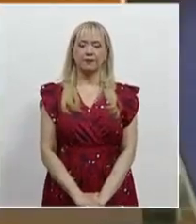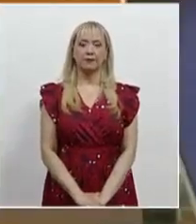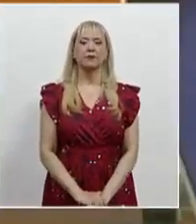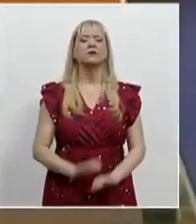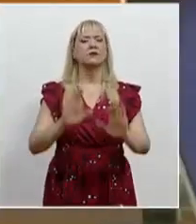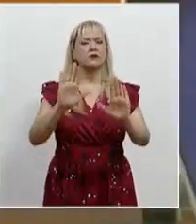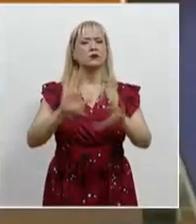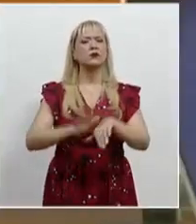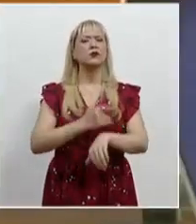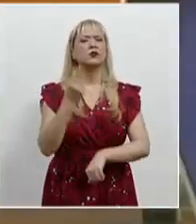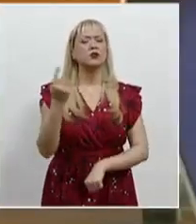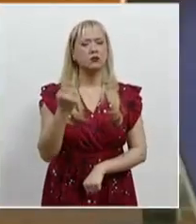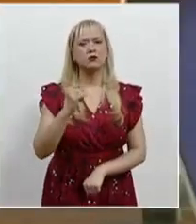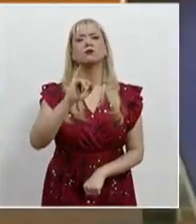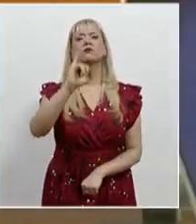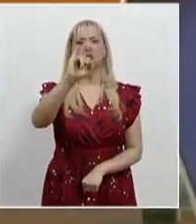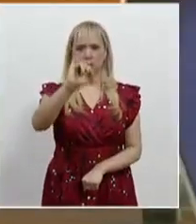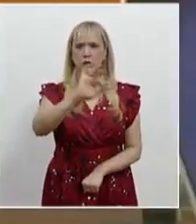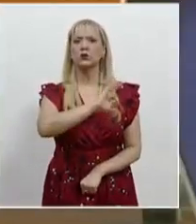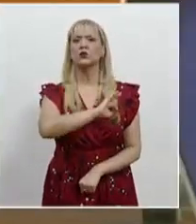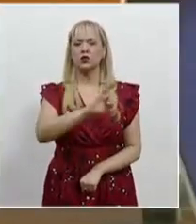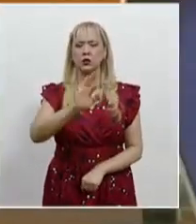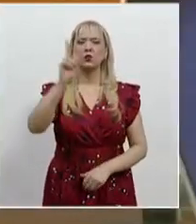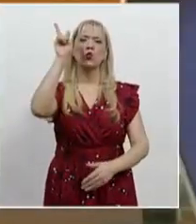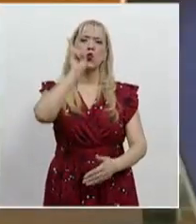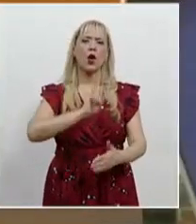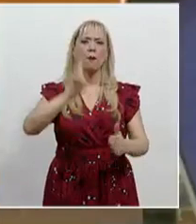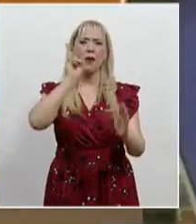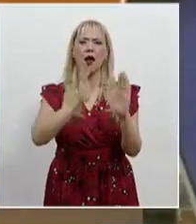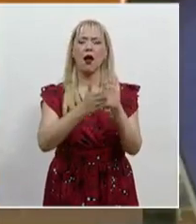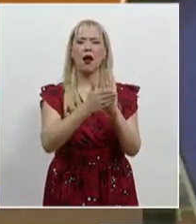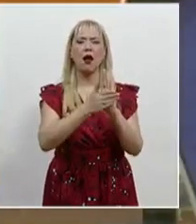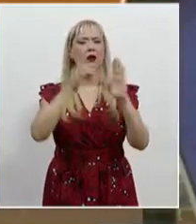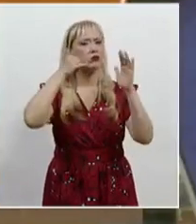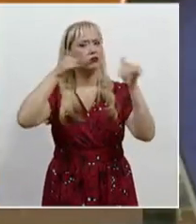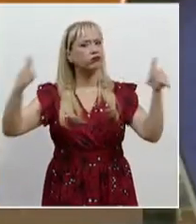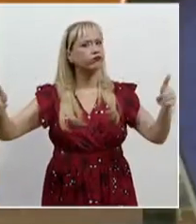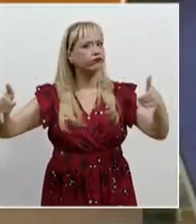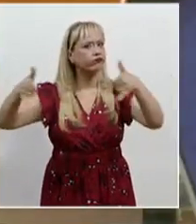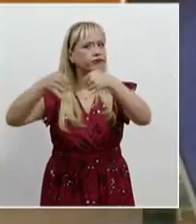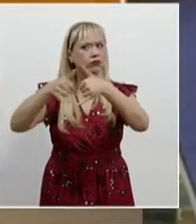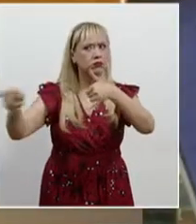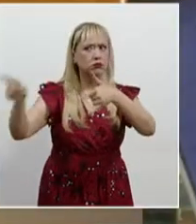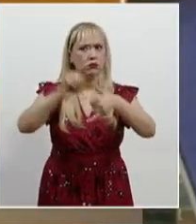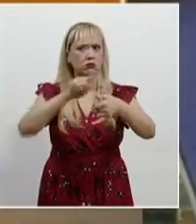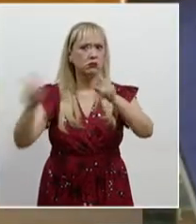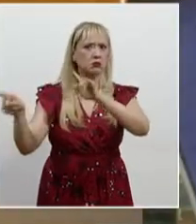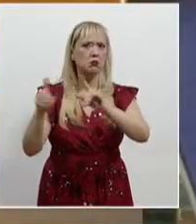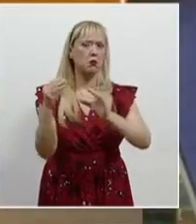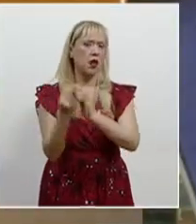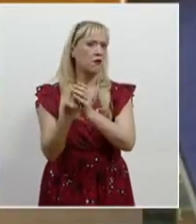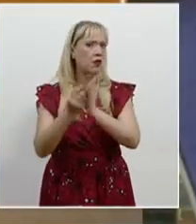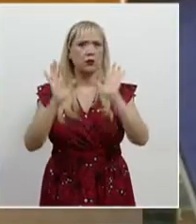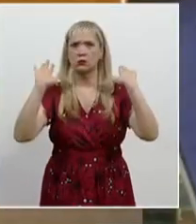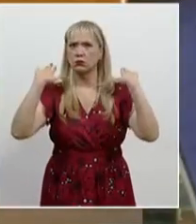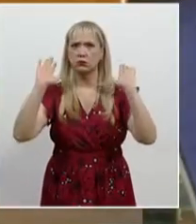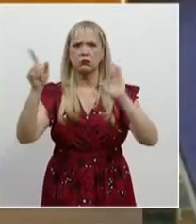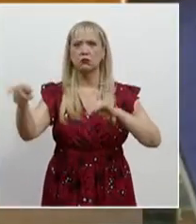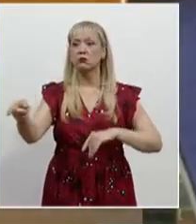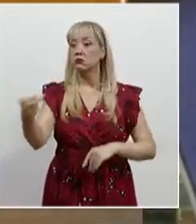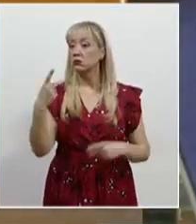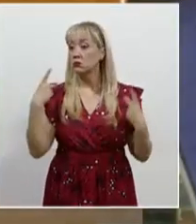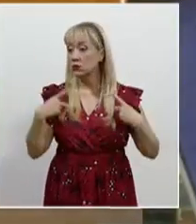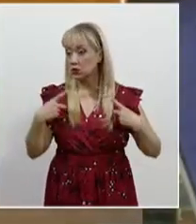Porque es lícito valorar el contenido de una comunicación privada como prueba, siempre que una de las partes comunicantes